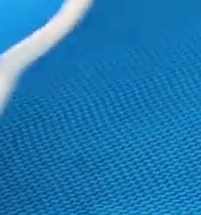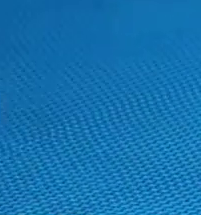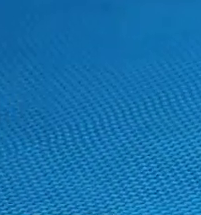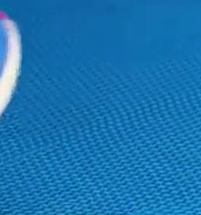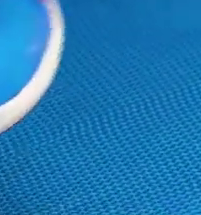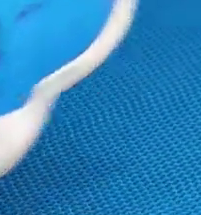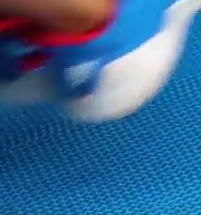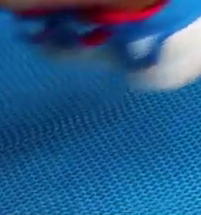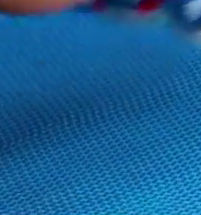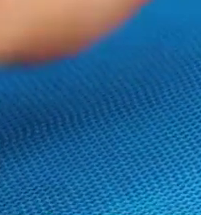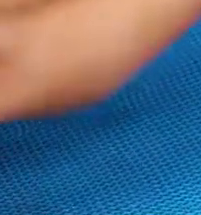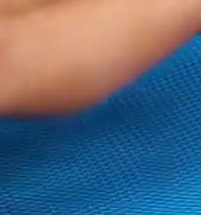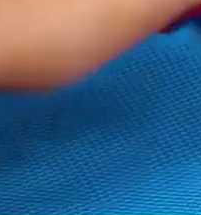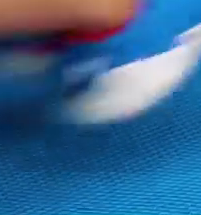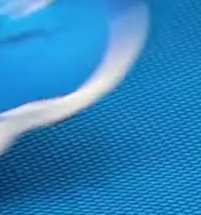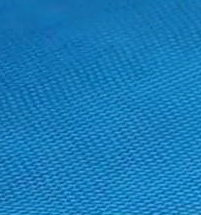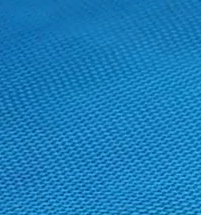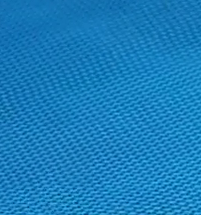dos,